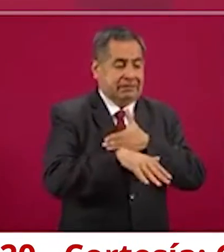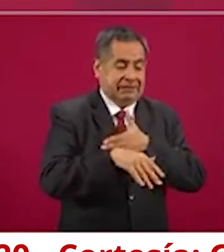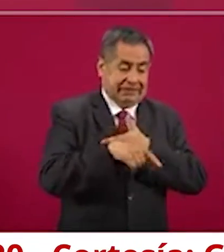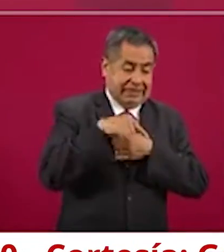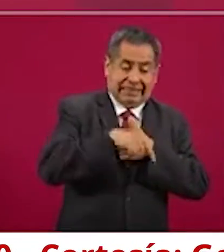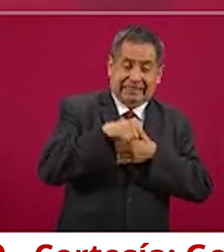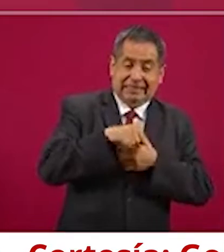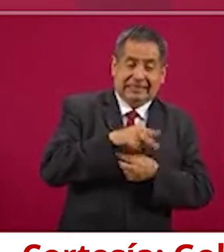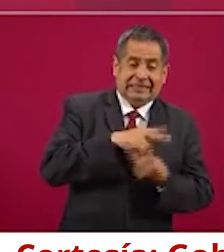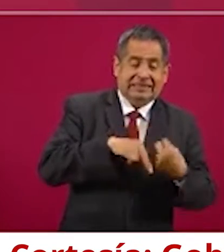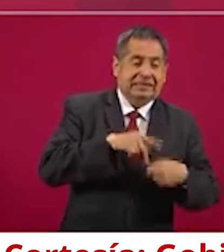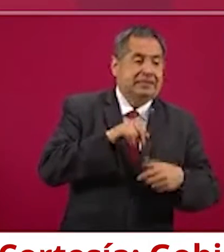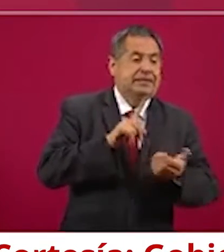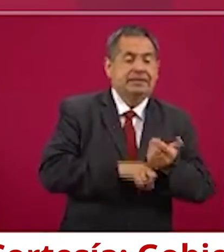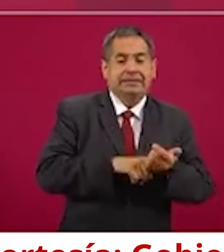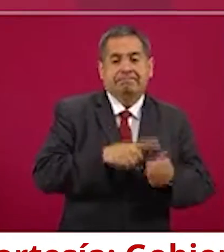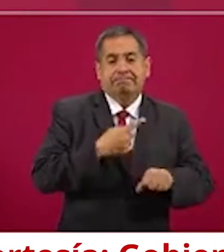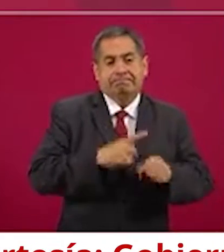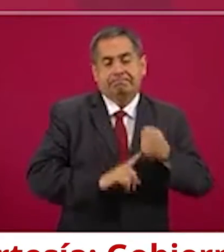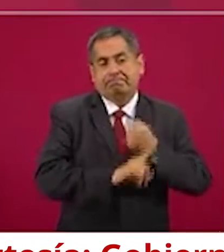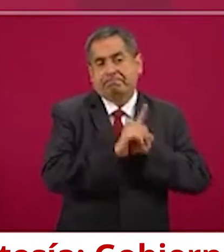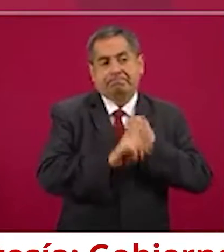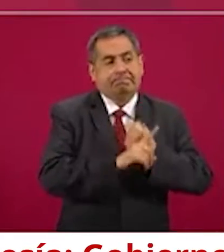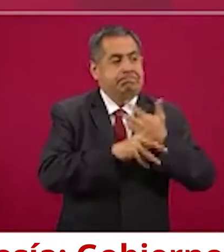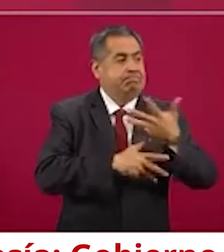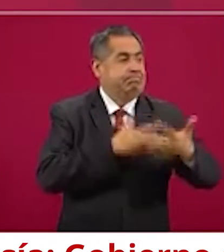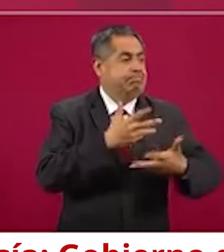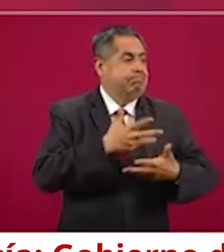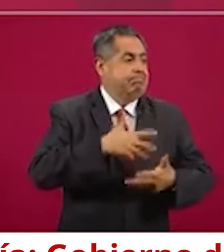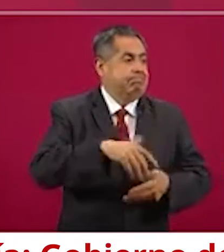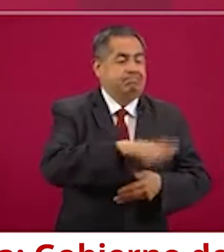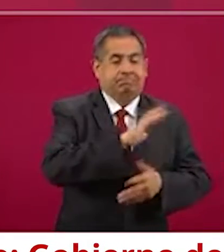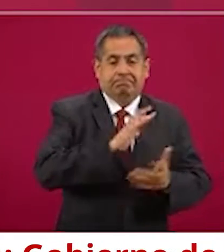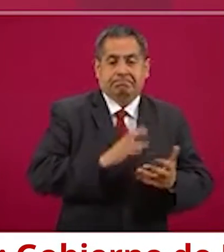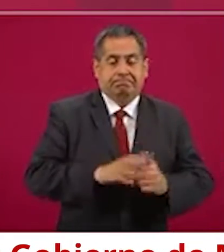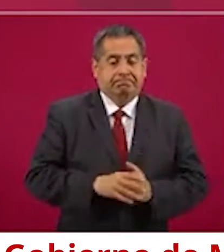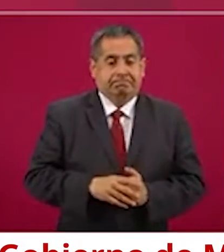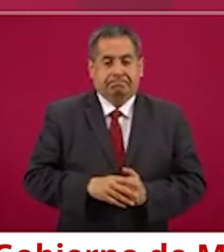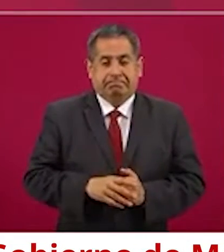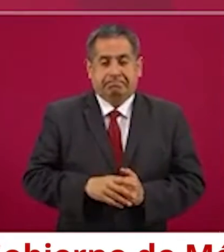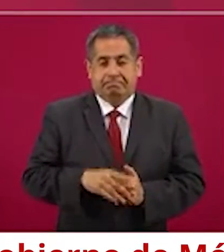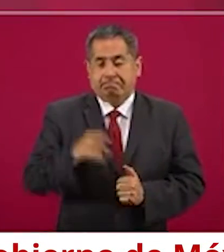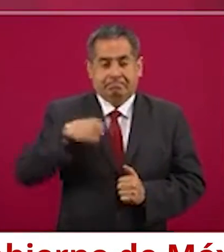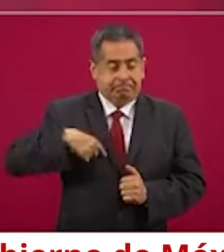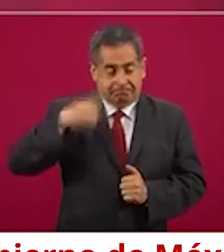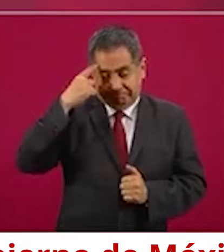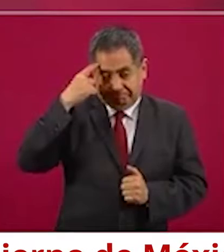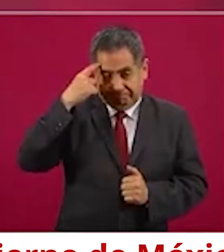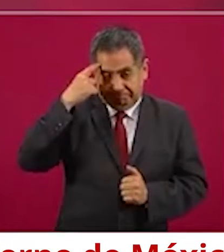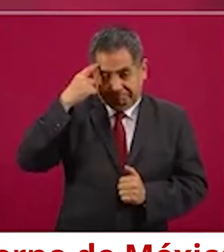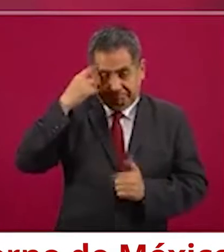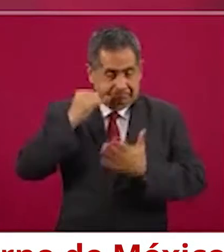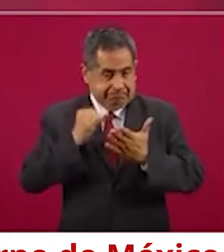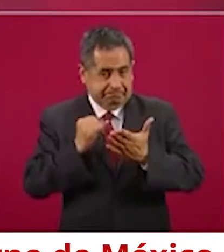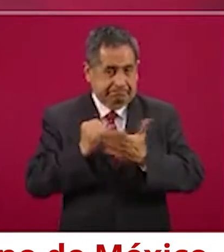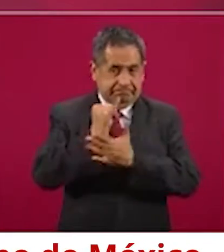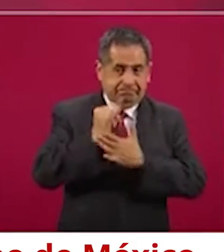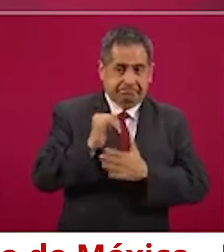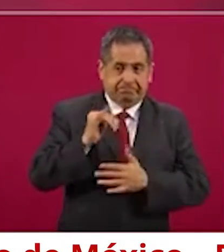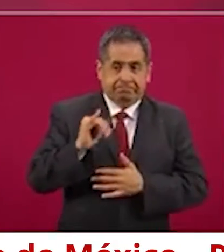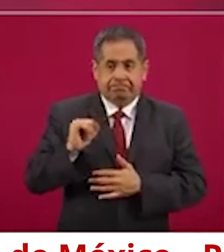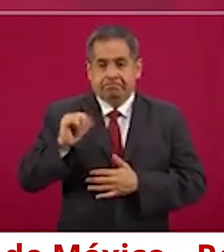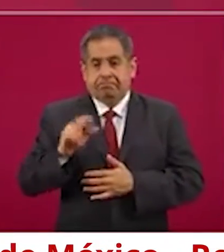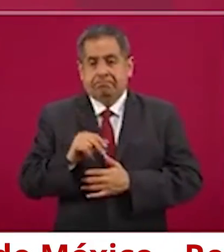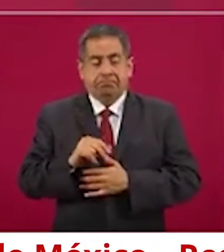muchos daños. Además, había que tomar la decisión de